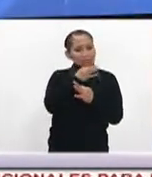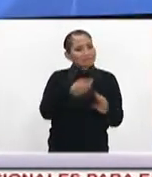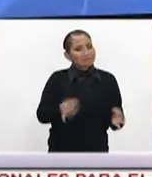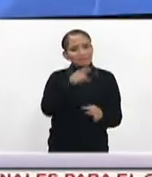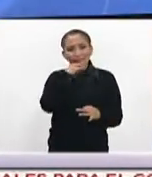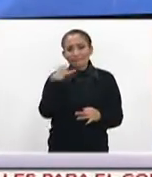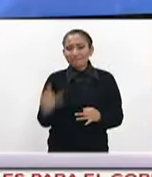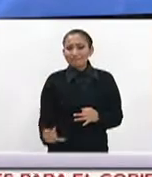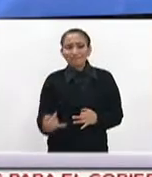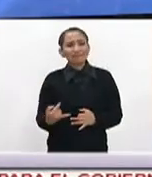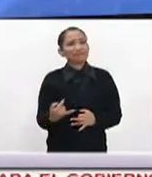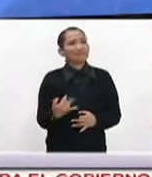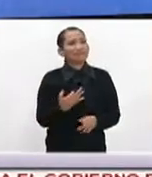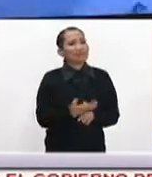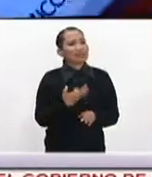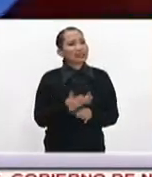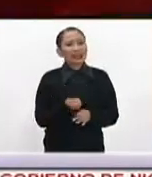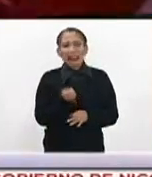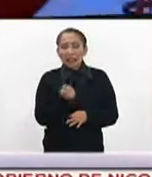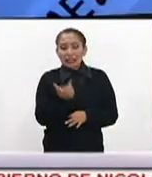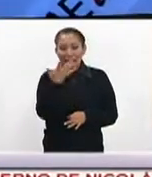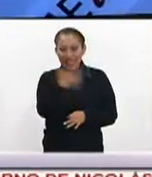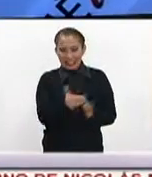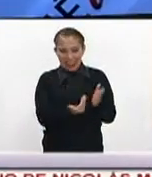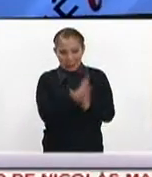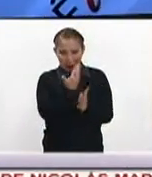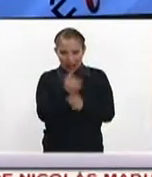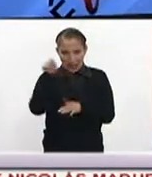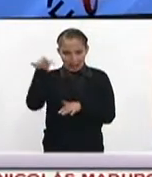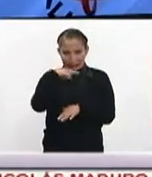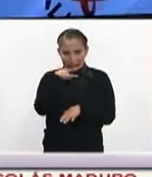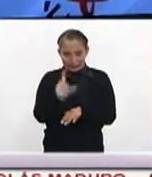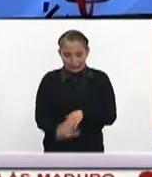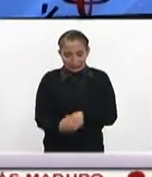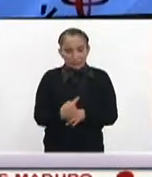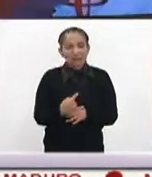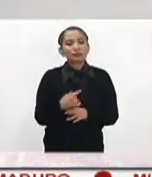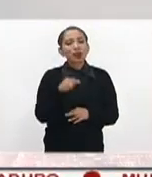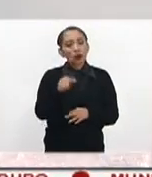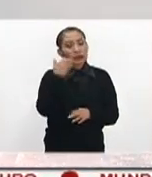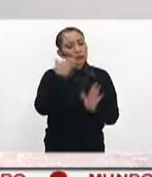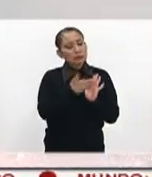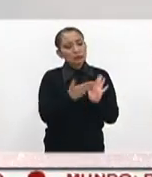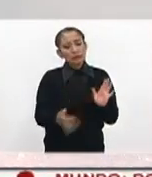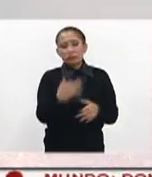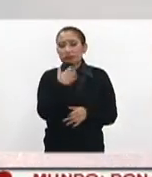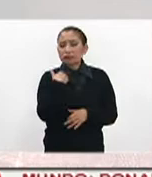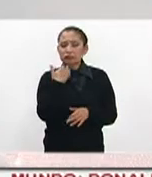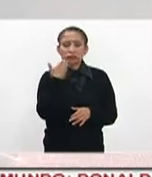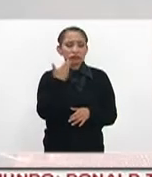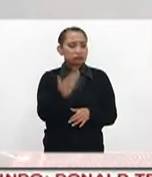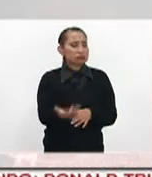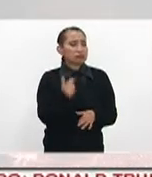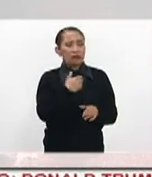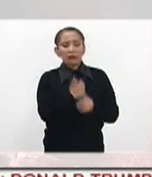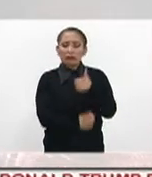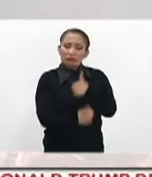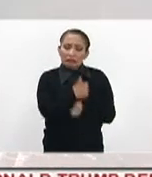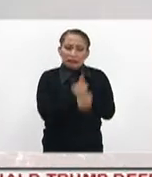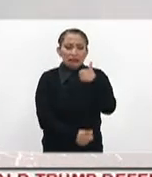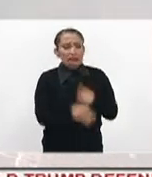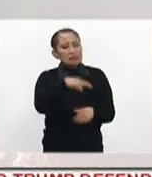hora cuando son prácticamente ya las 10 de la mañana. Una jornada electoral muy larga y de alguna manera